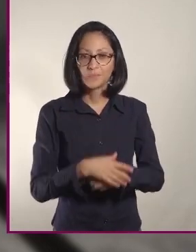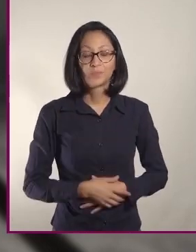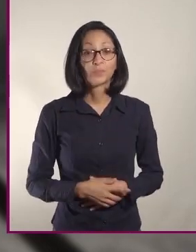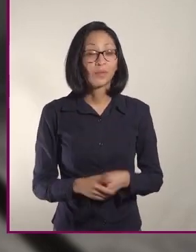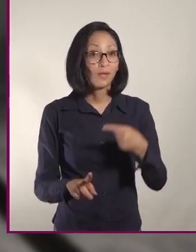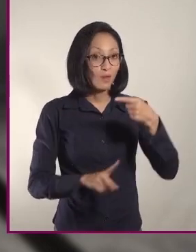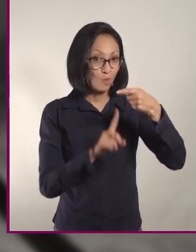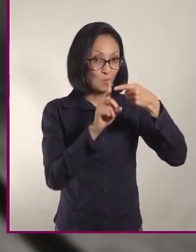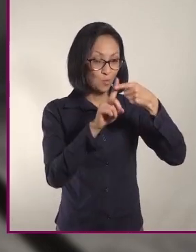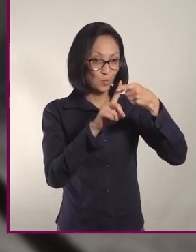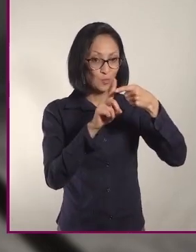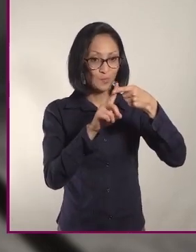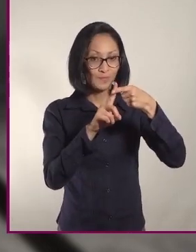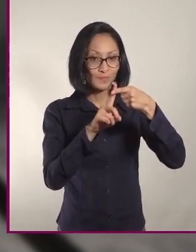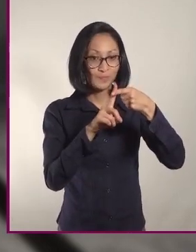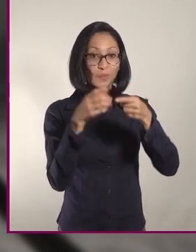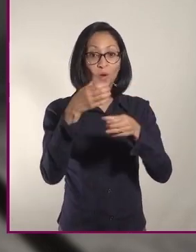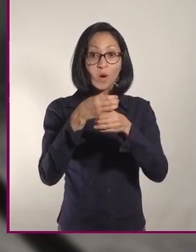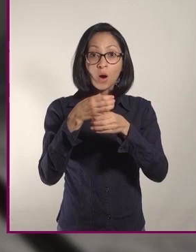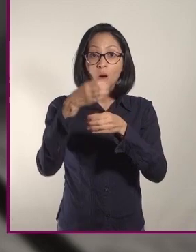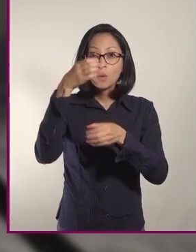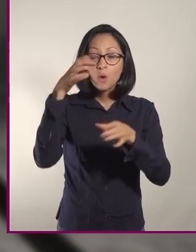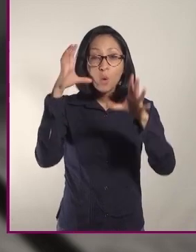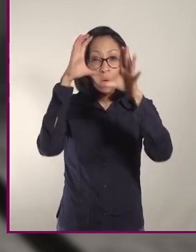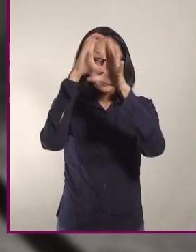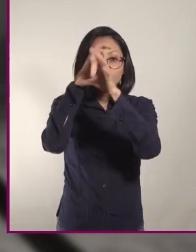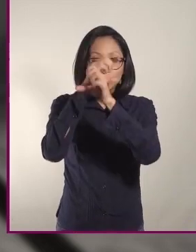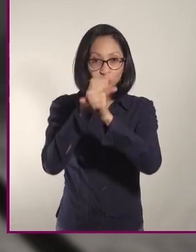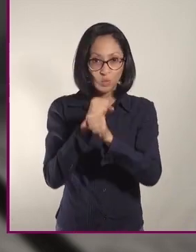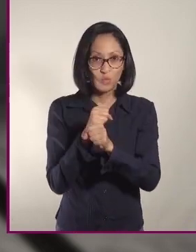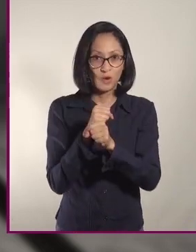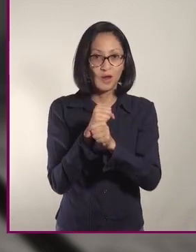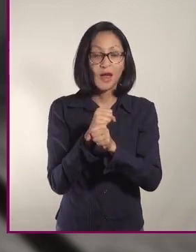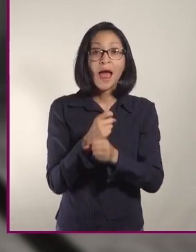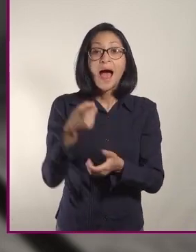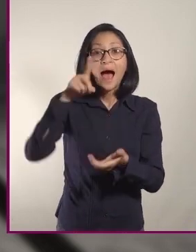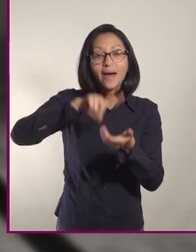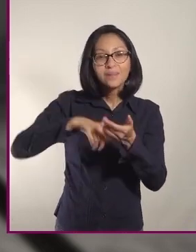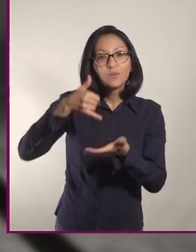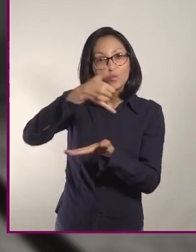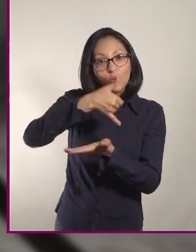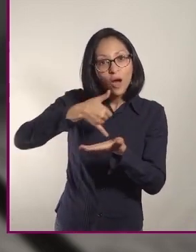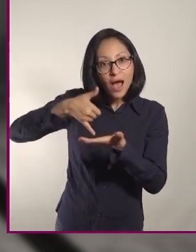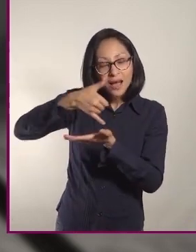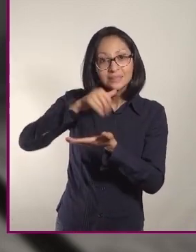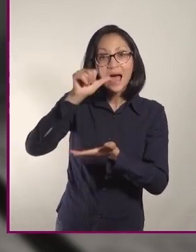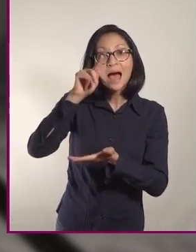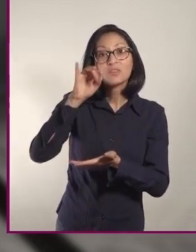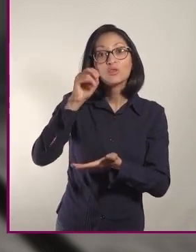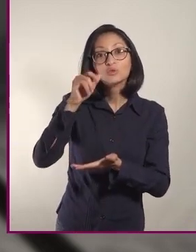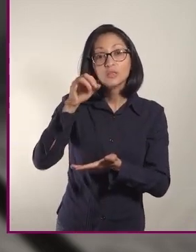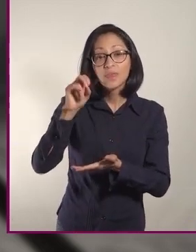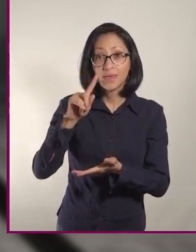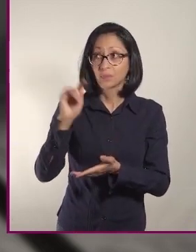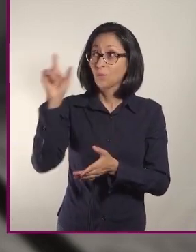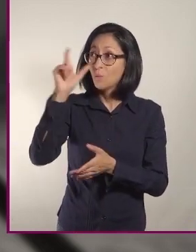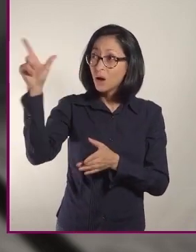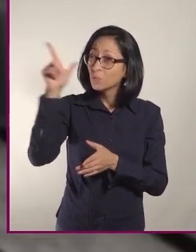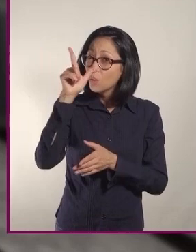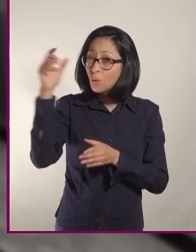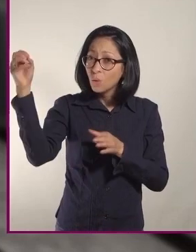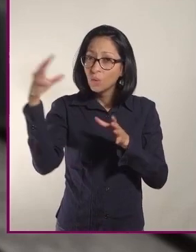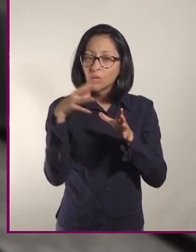1. Viene en una botella oscura. Los antioxidantes del aceite de oliva se descomponen con la luz del sol.